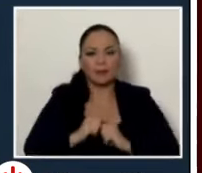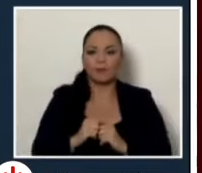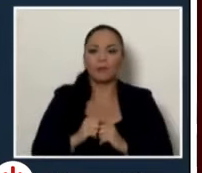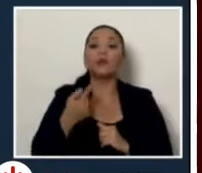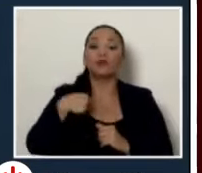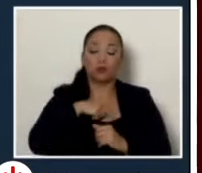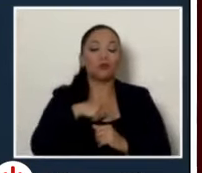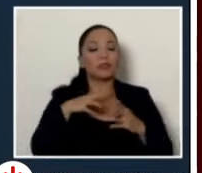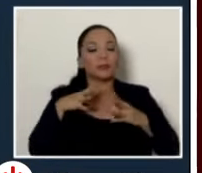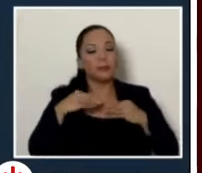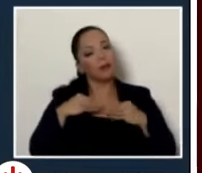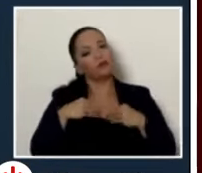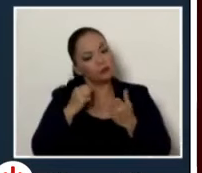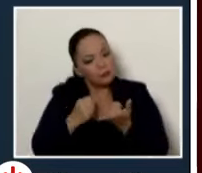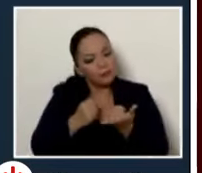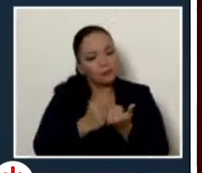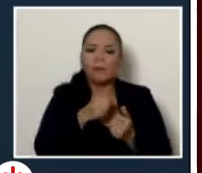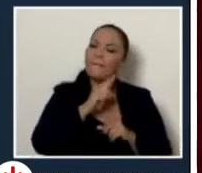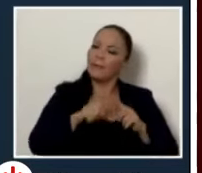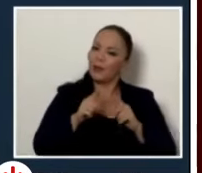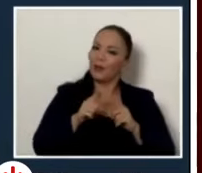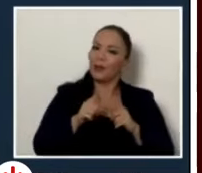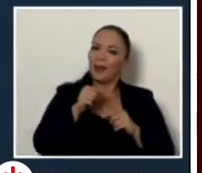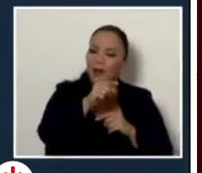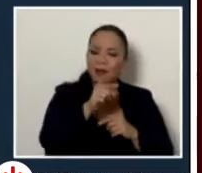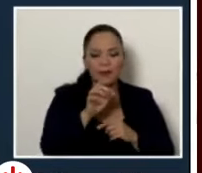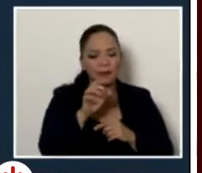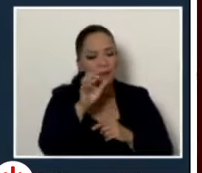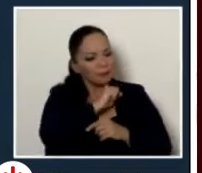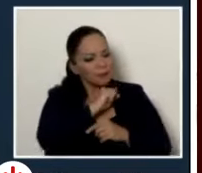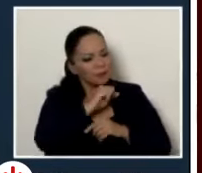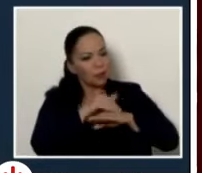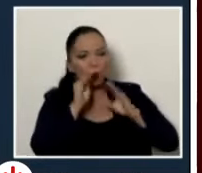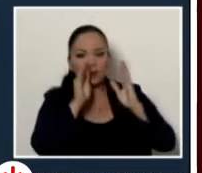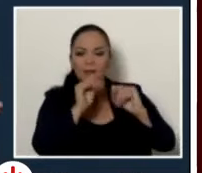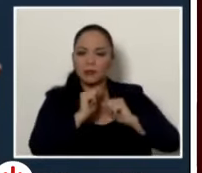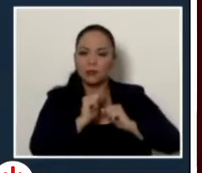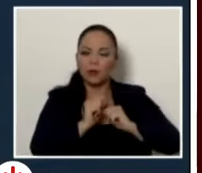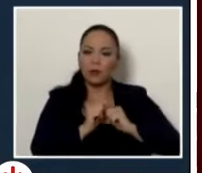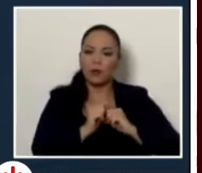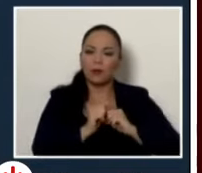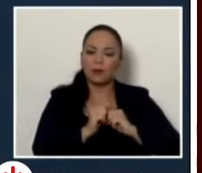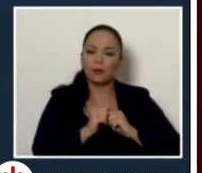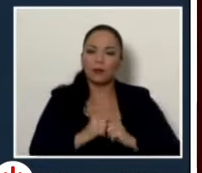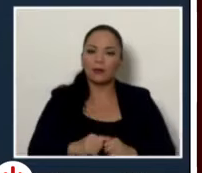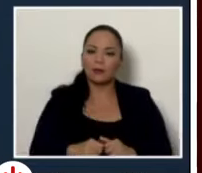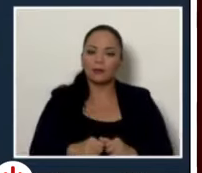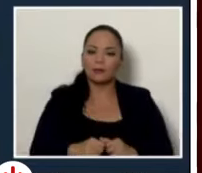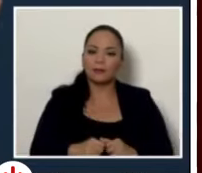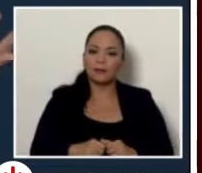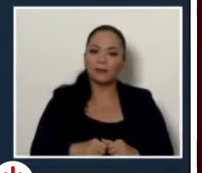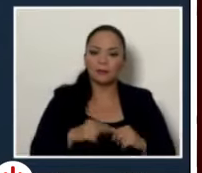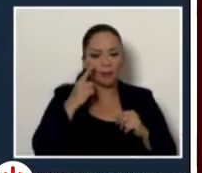apoyo que empezamos a observar algo que nos llamó mucho la atención y era que la estructura es decir